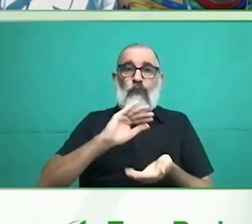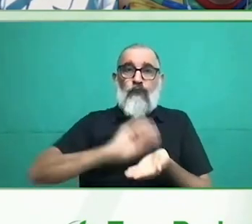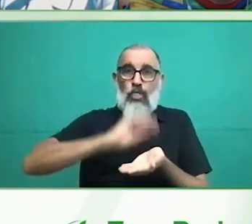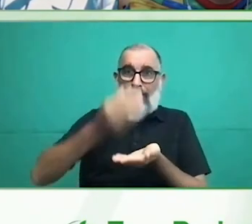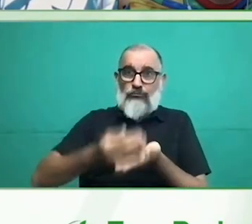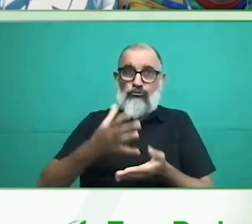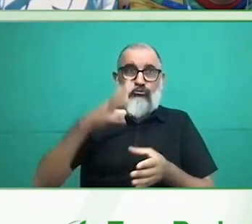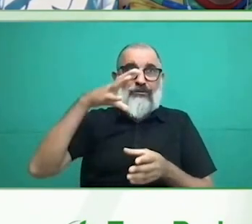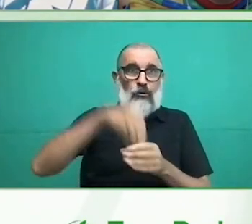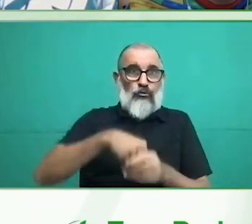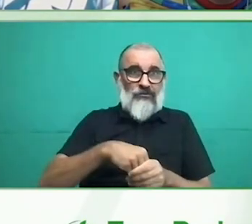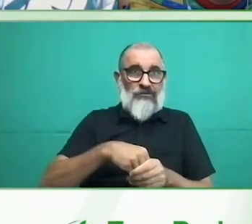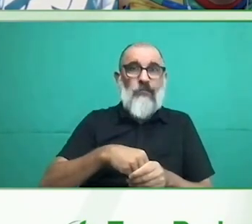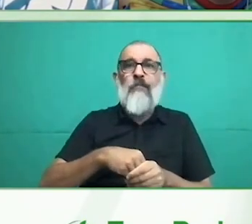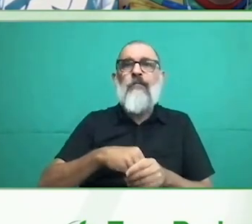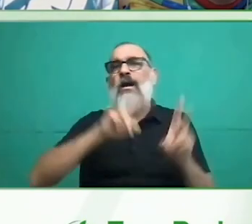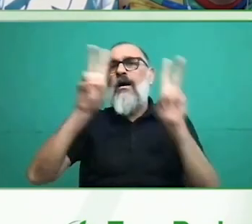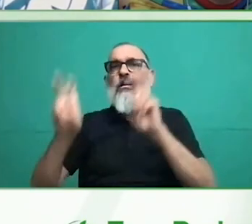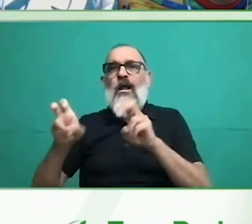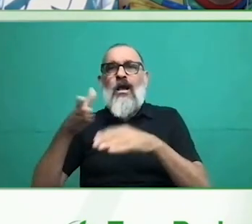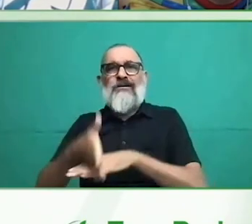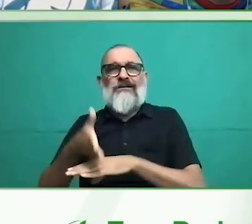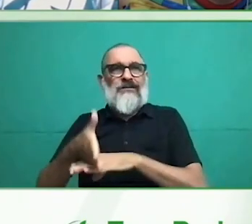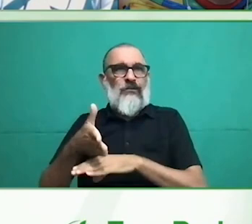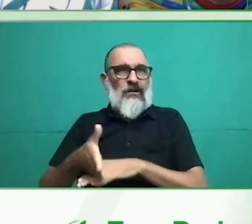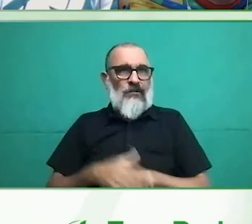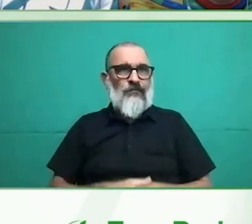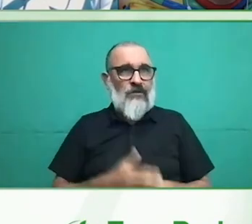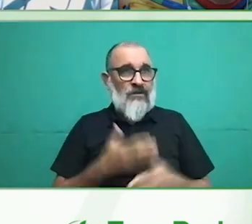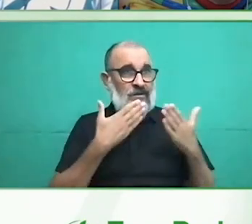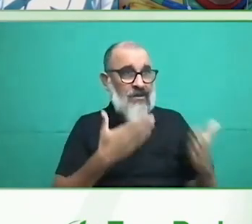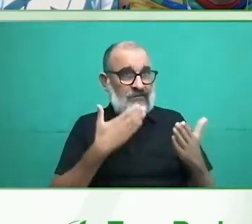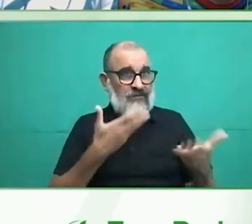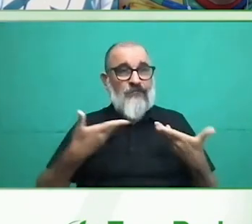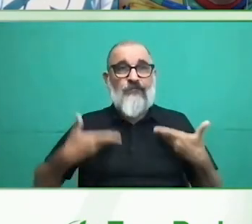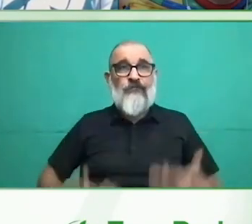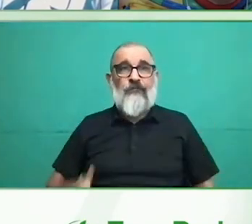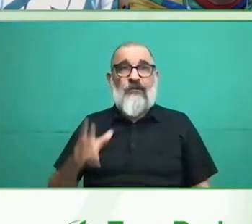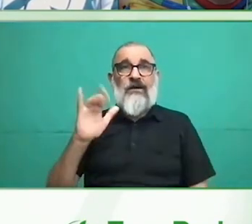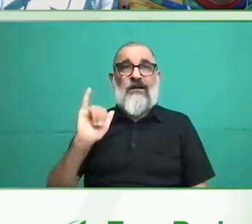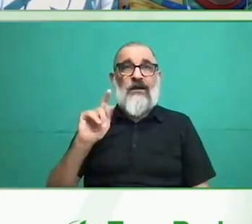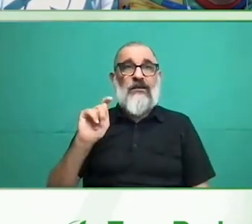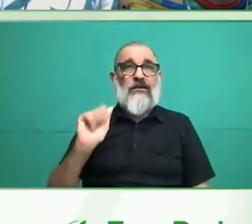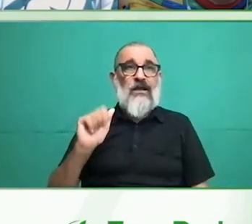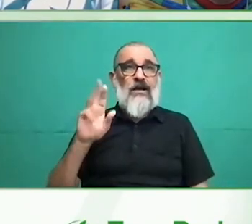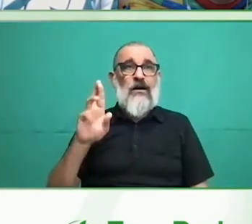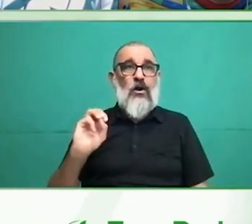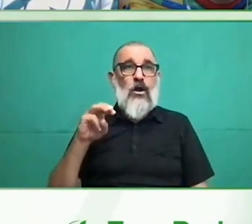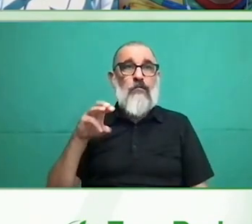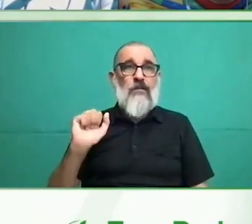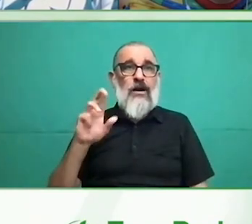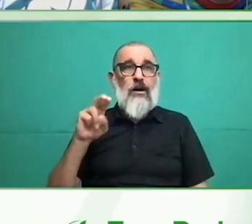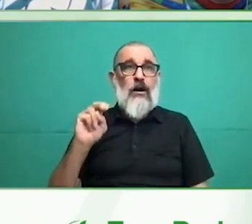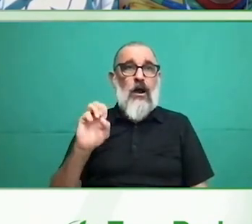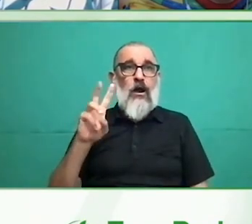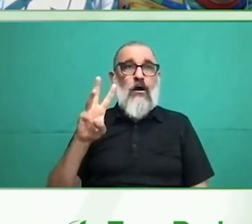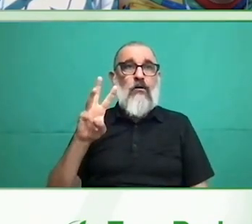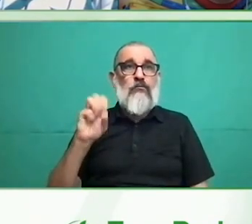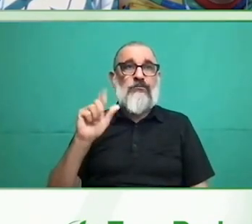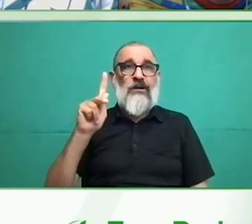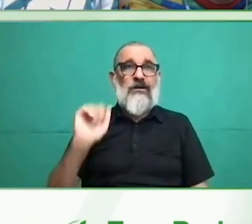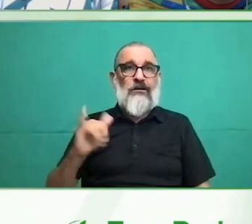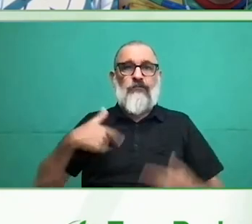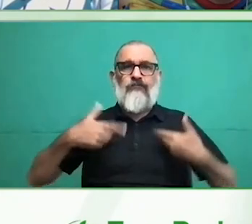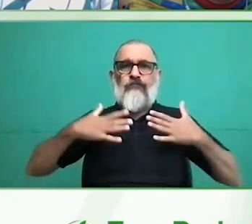Estoy vestida de negro, tengo ojos azules y tengo una bufanda de colores. Y para mí es un honor estar presente aquí con todos